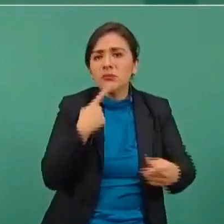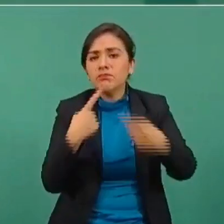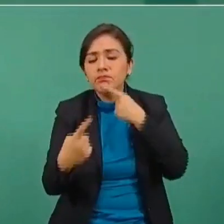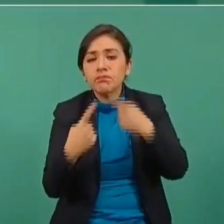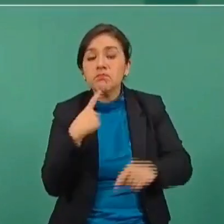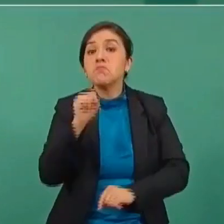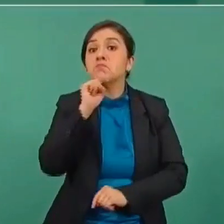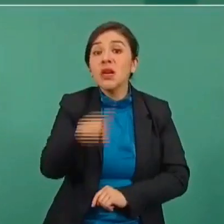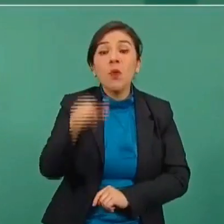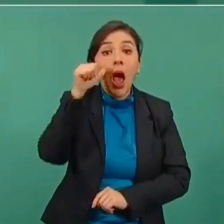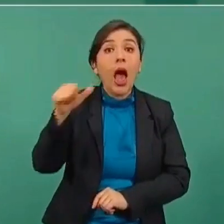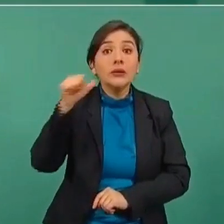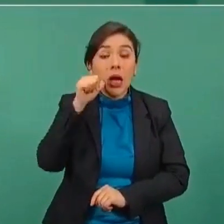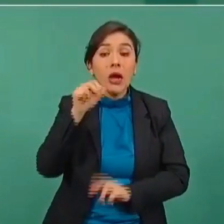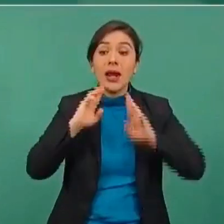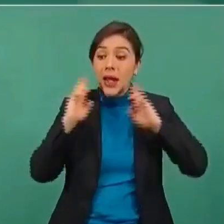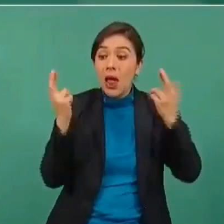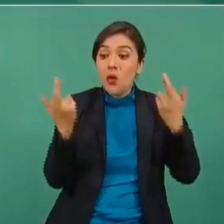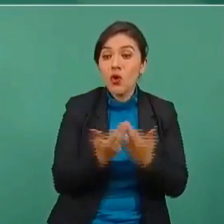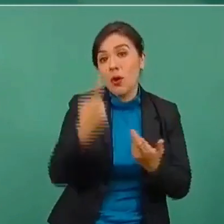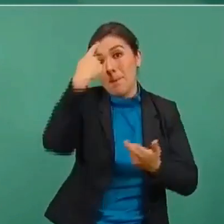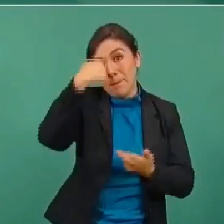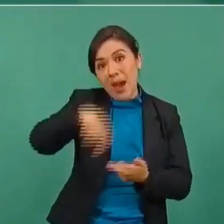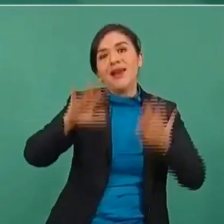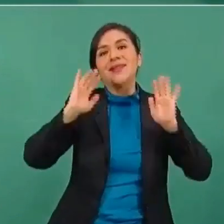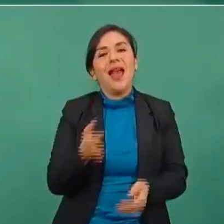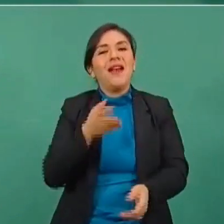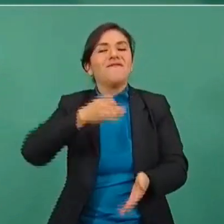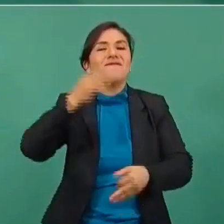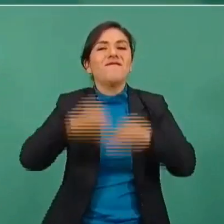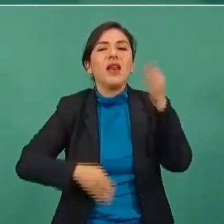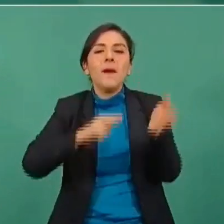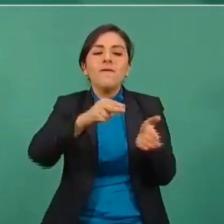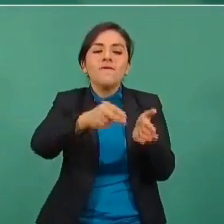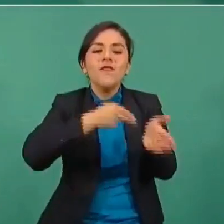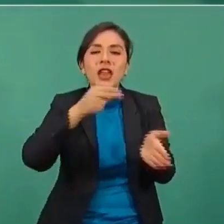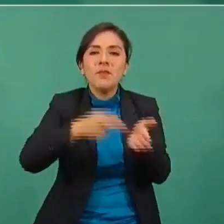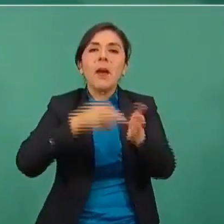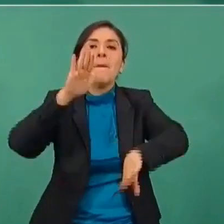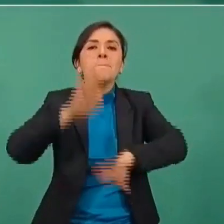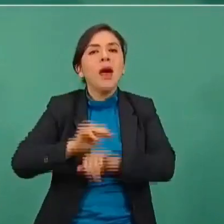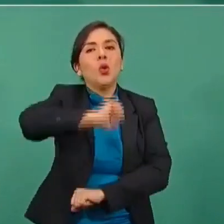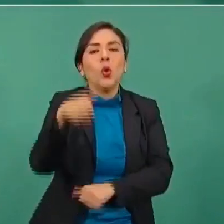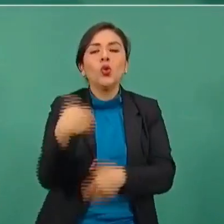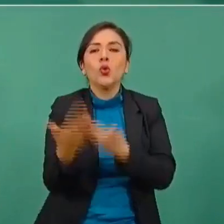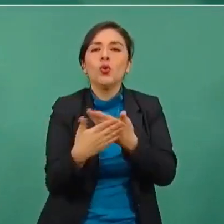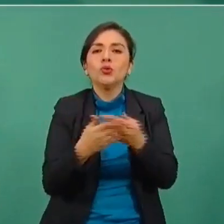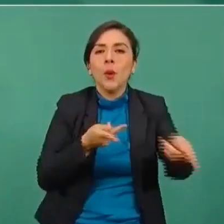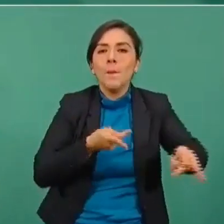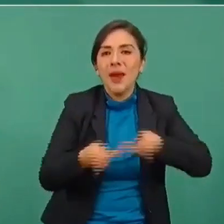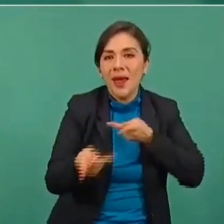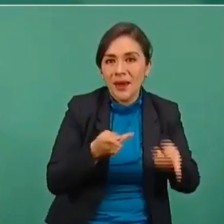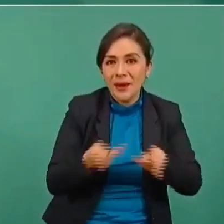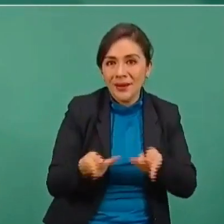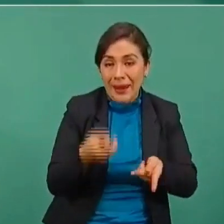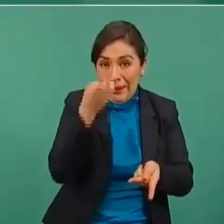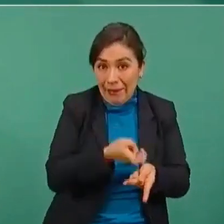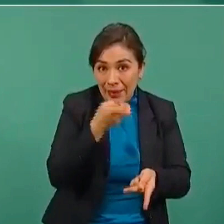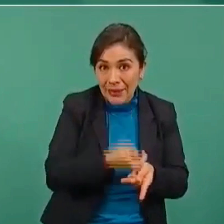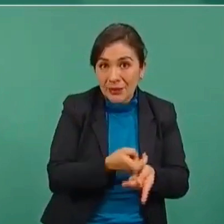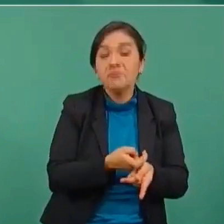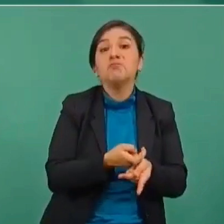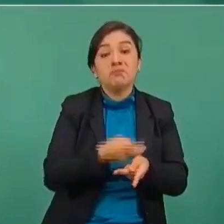ayer pues nos reunimos para firmar nuevos acuerdos y fue un